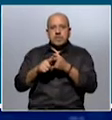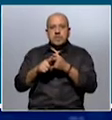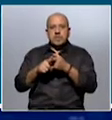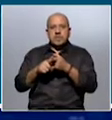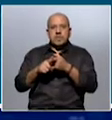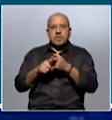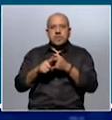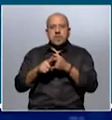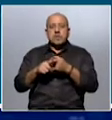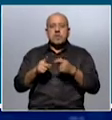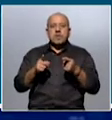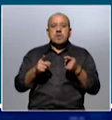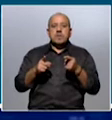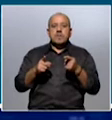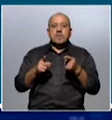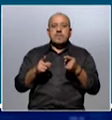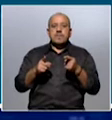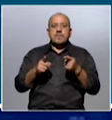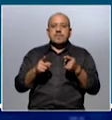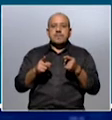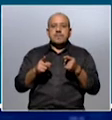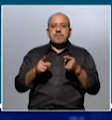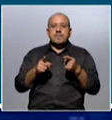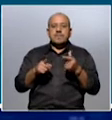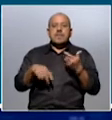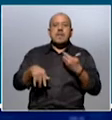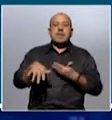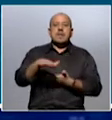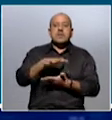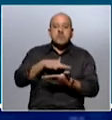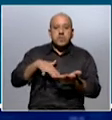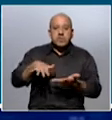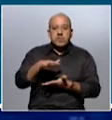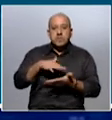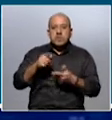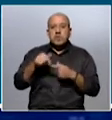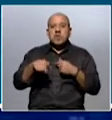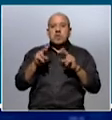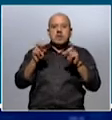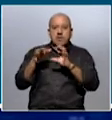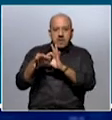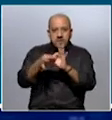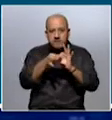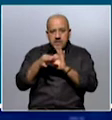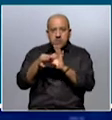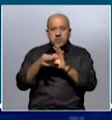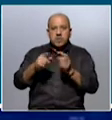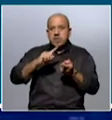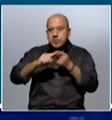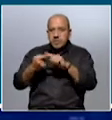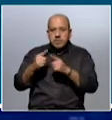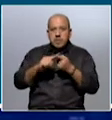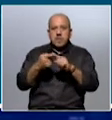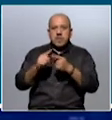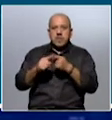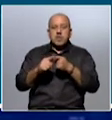se extreman varios de las situaciones en vínculos, relacionamiento, que se